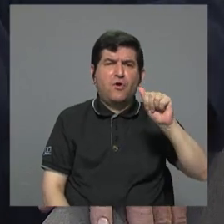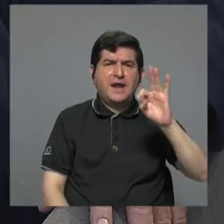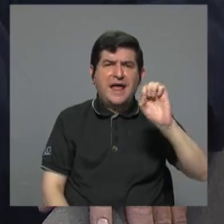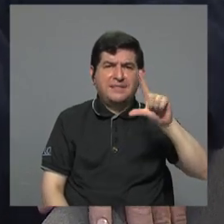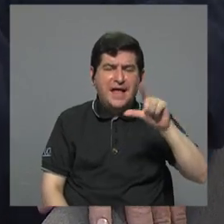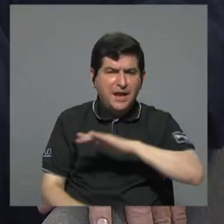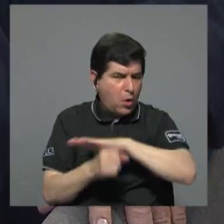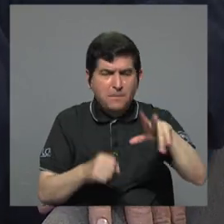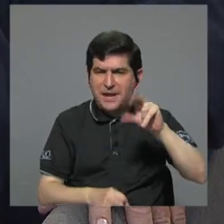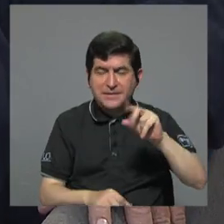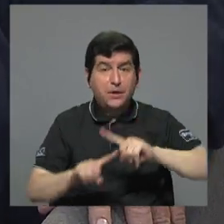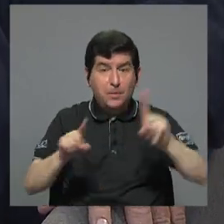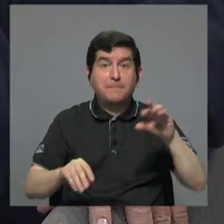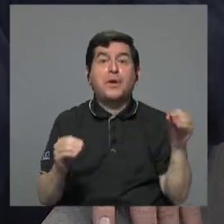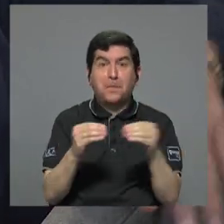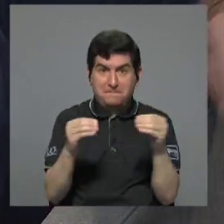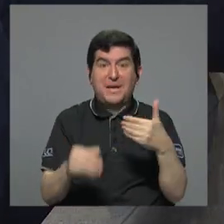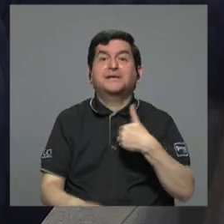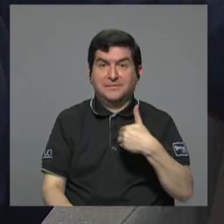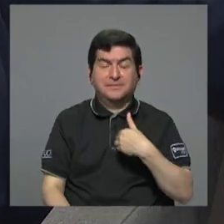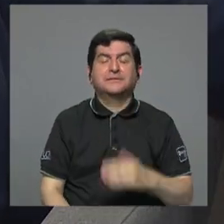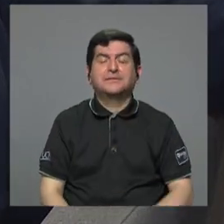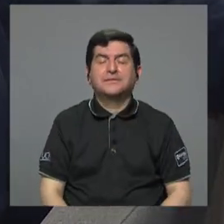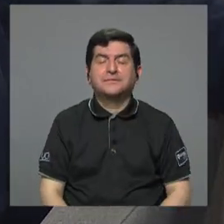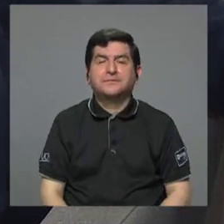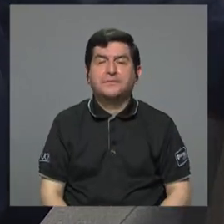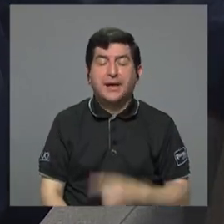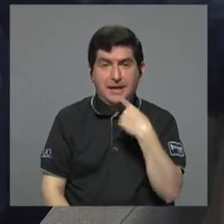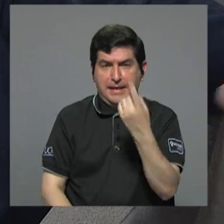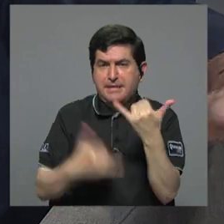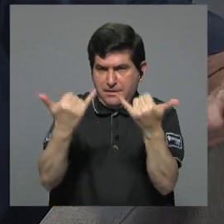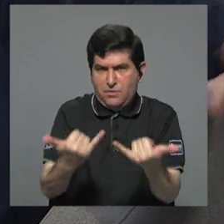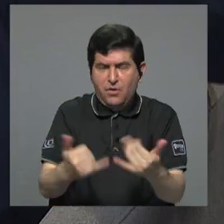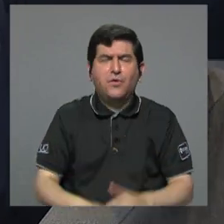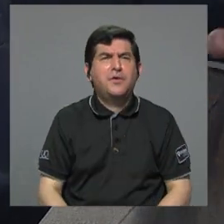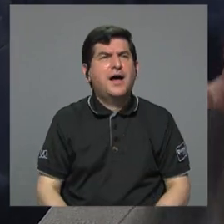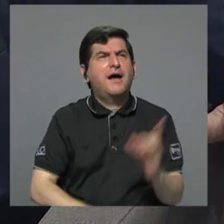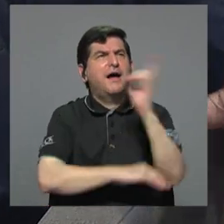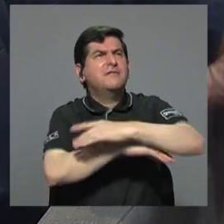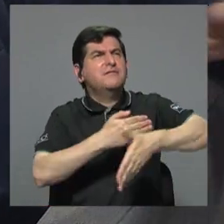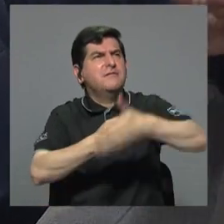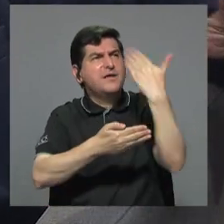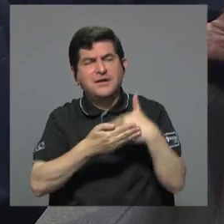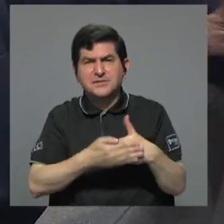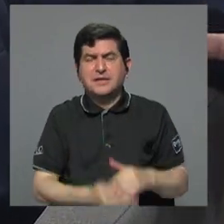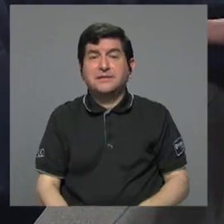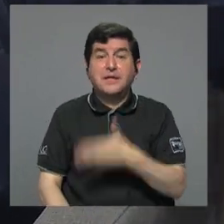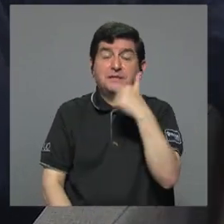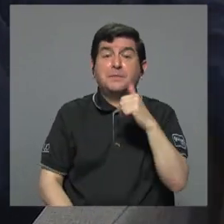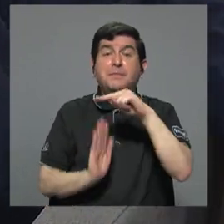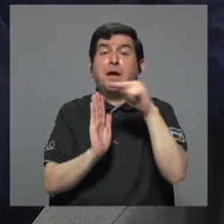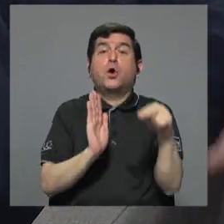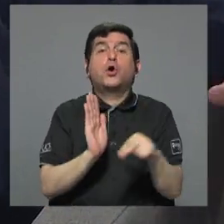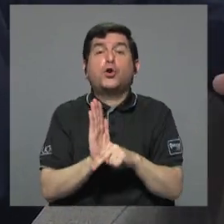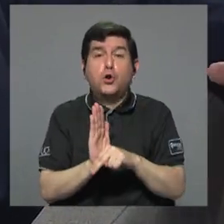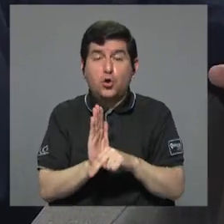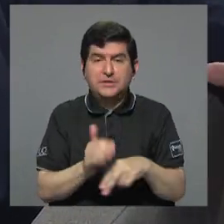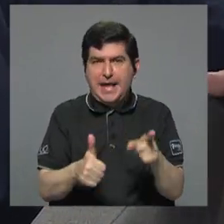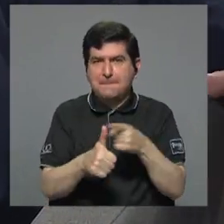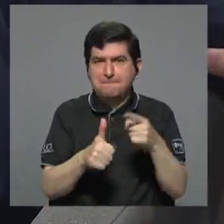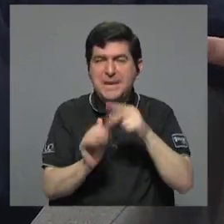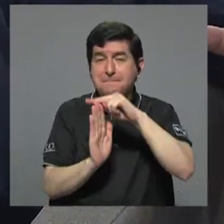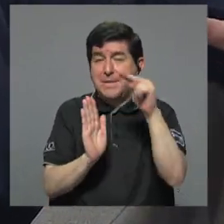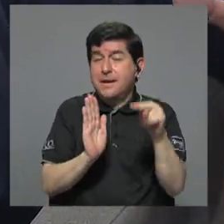pero además quiero decirle lo siguiente hace unos días salió que el mejor promedio bien el primer